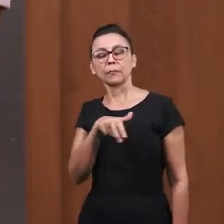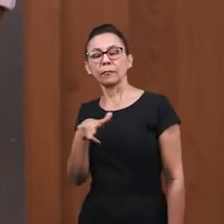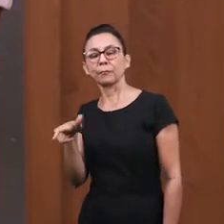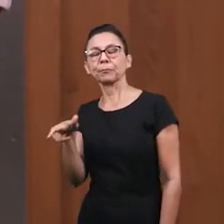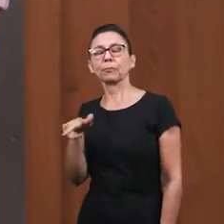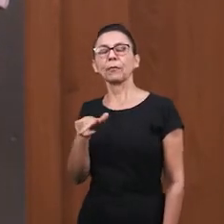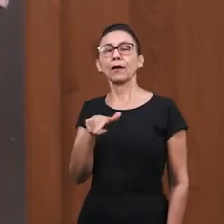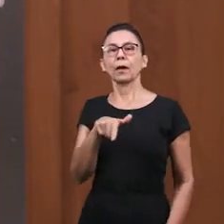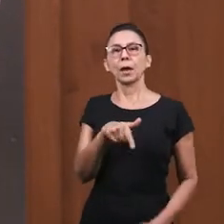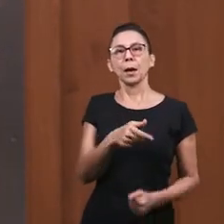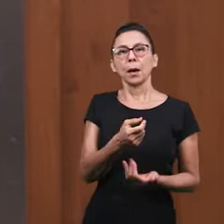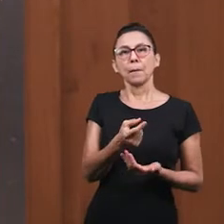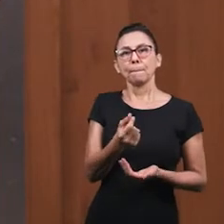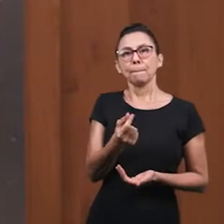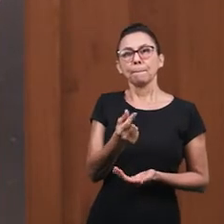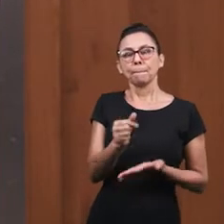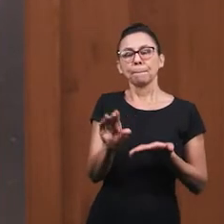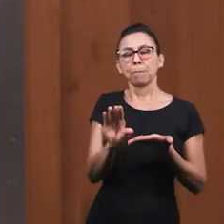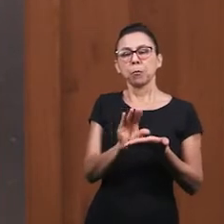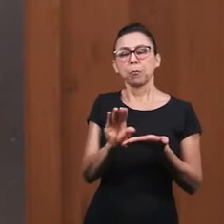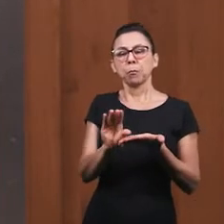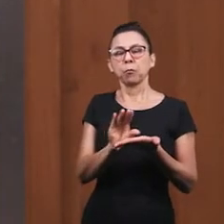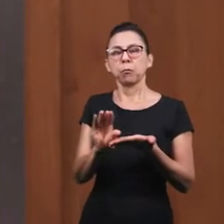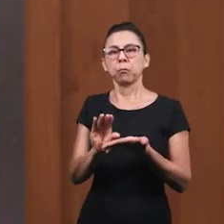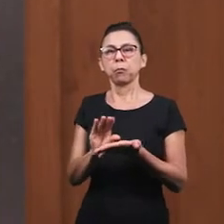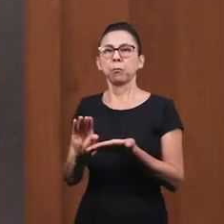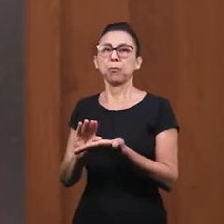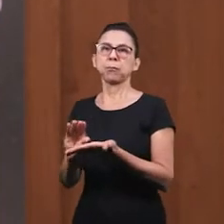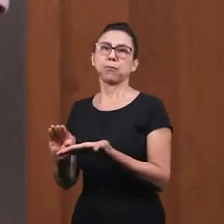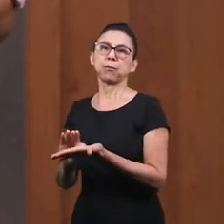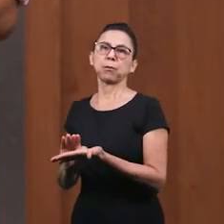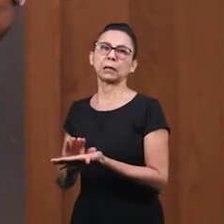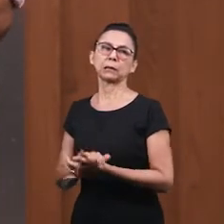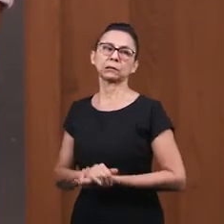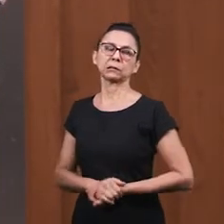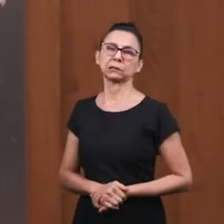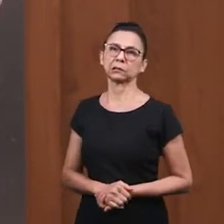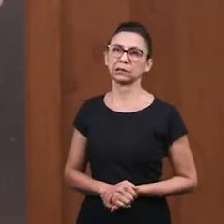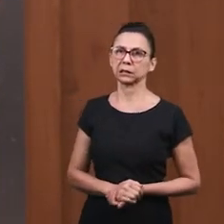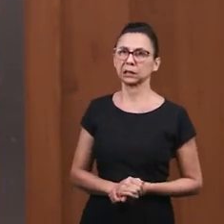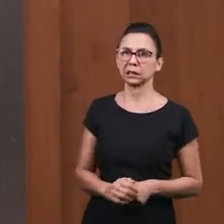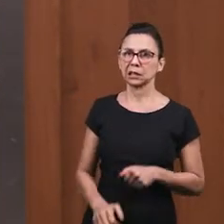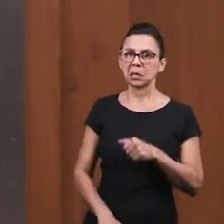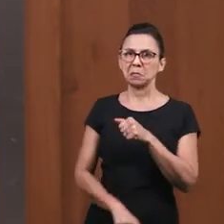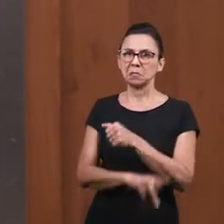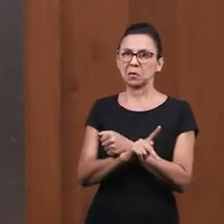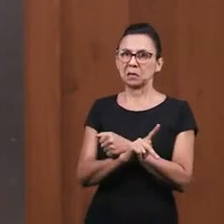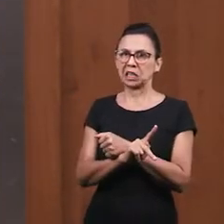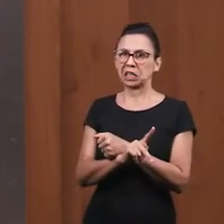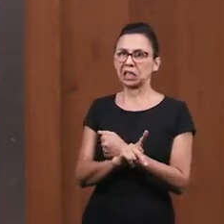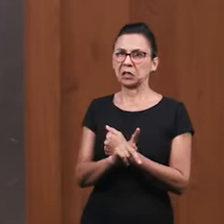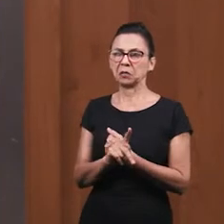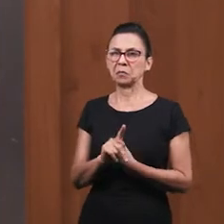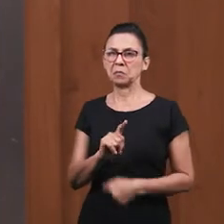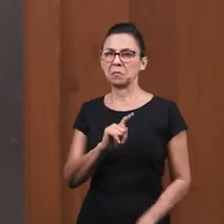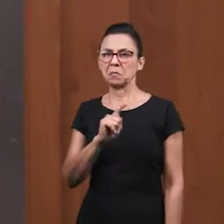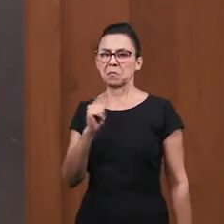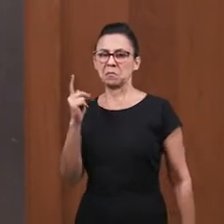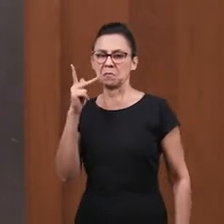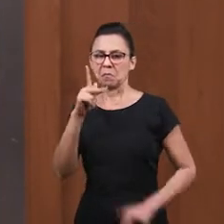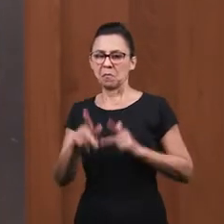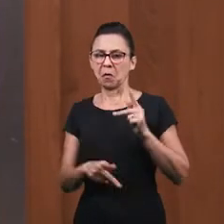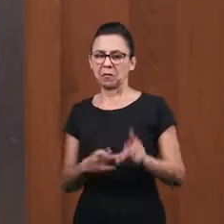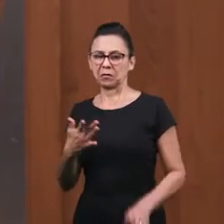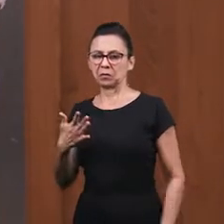dinero de sus compatriotas Y llevarlo al emperador romano O sea que a los